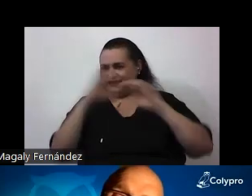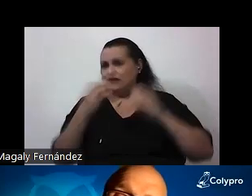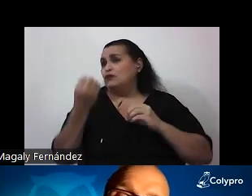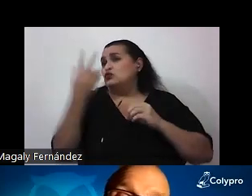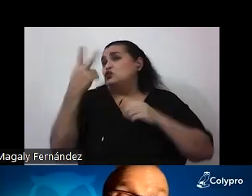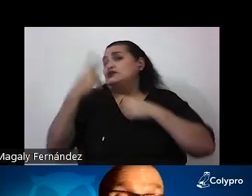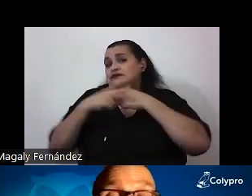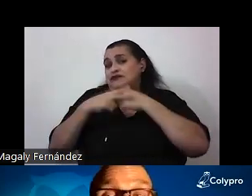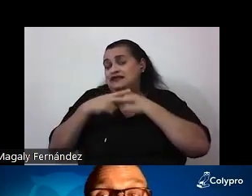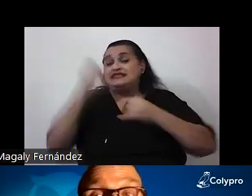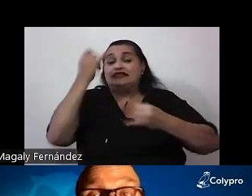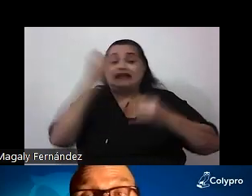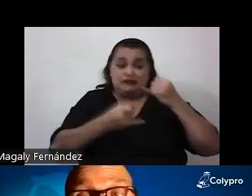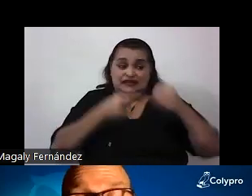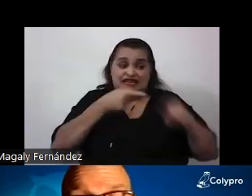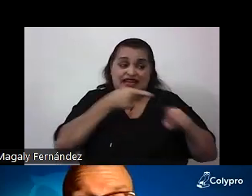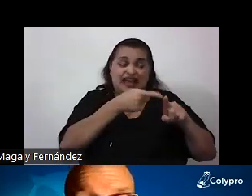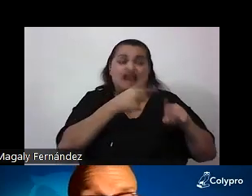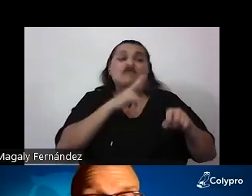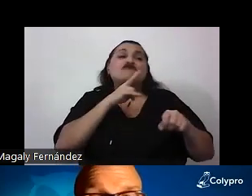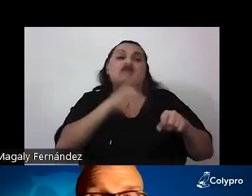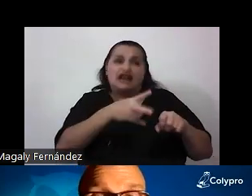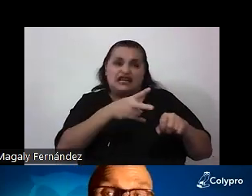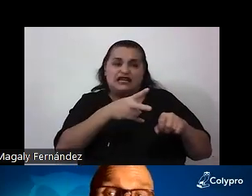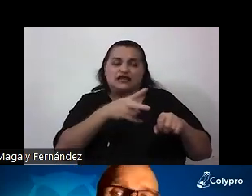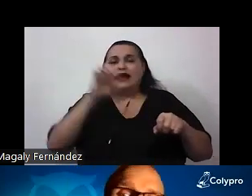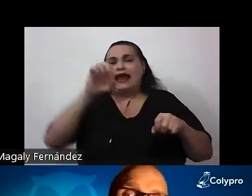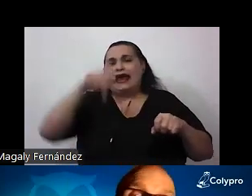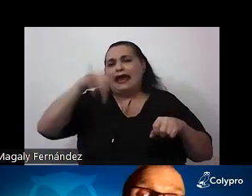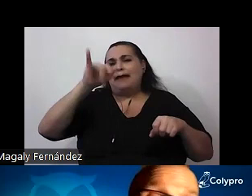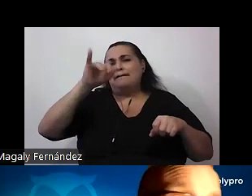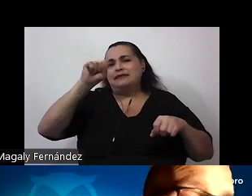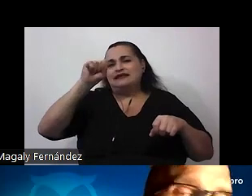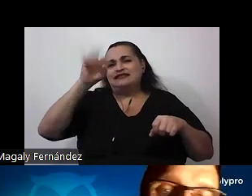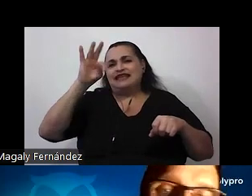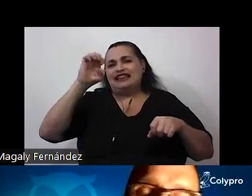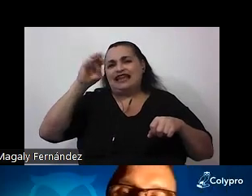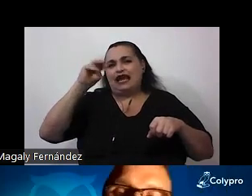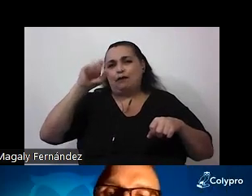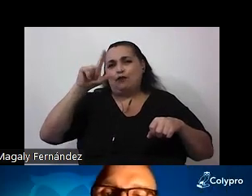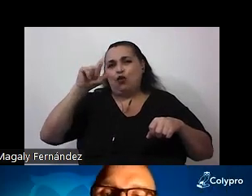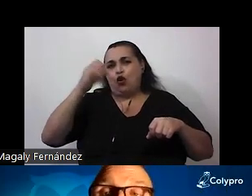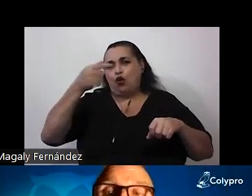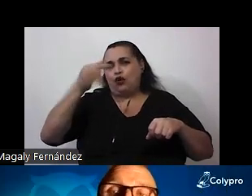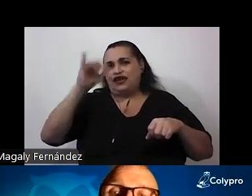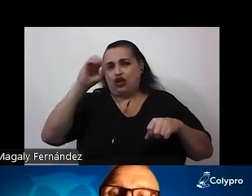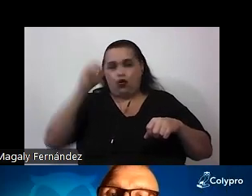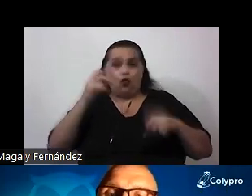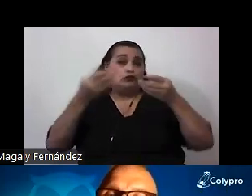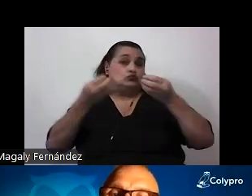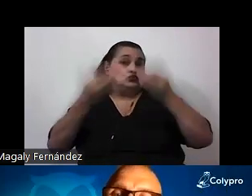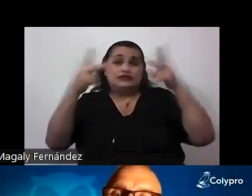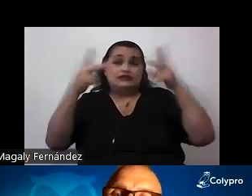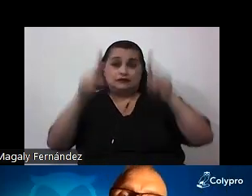mencionado que es lo que se llama el relativismo epistemológico muchas personas creen por ejemplo que ser crítico